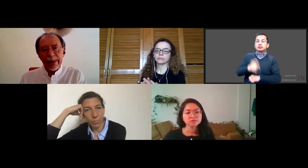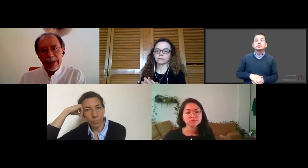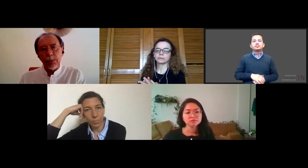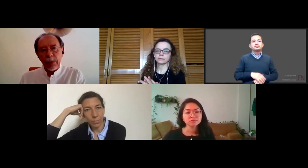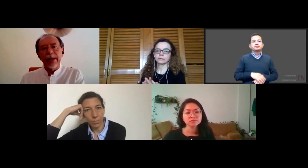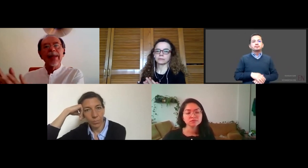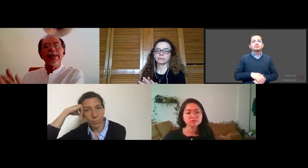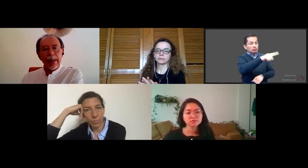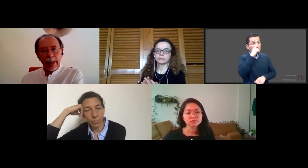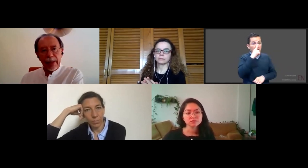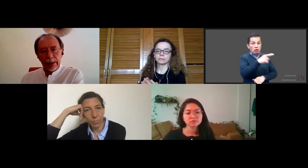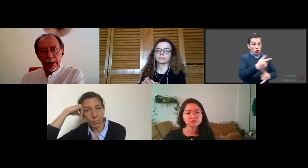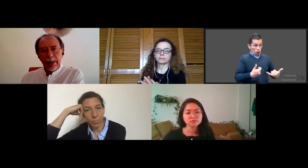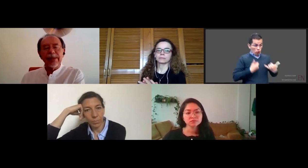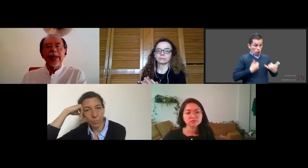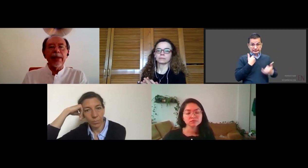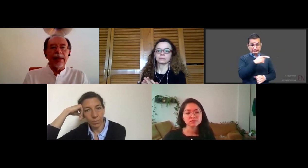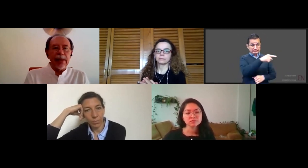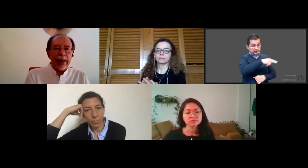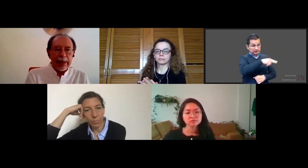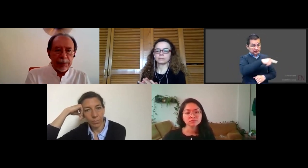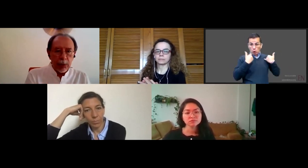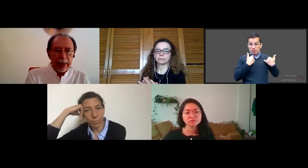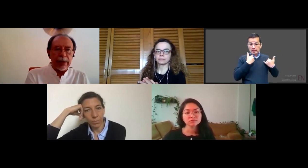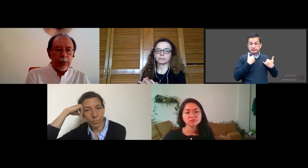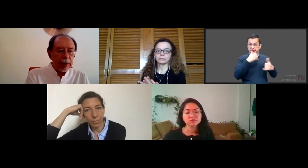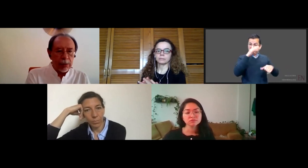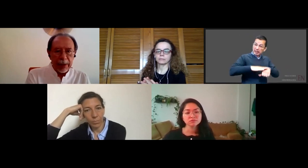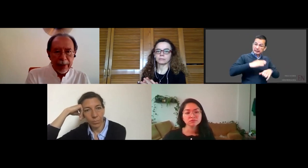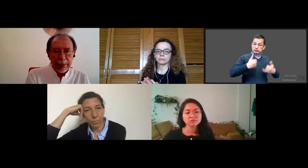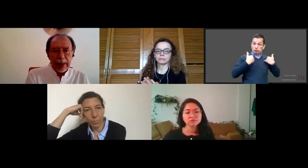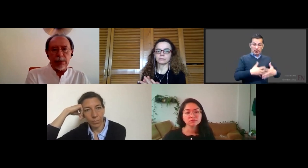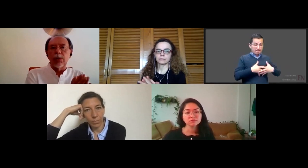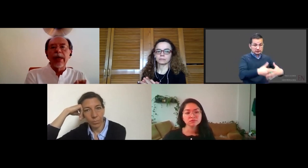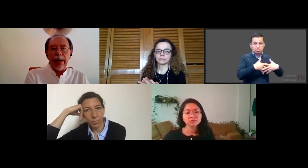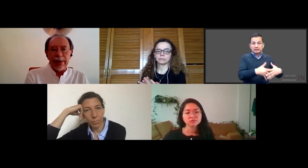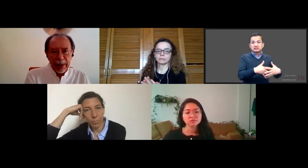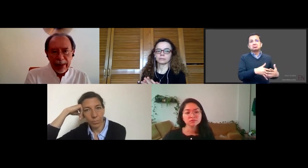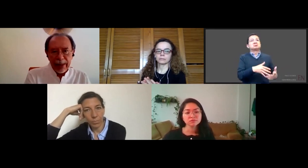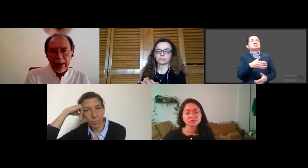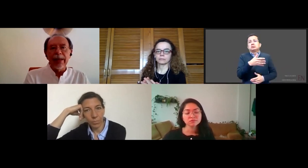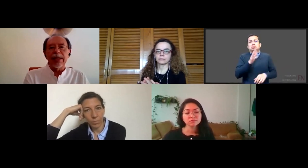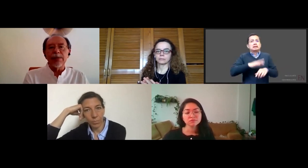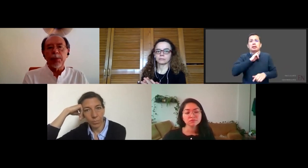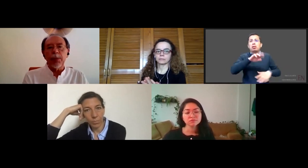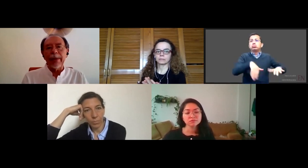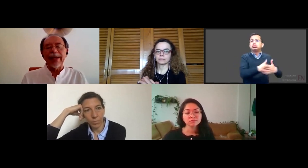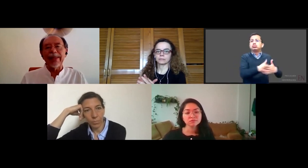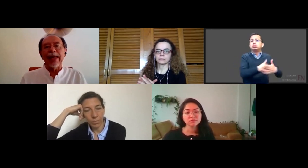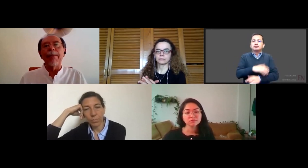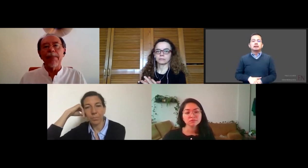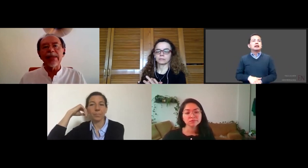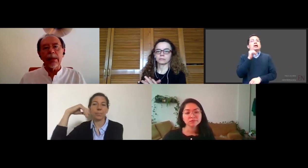personal de esa mujer se incrementa. Es decir, aquellas mujeres que tuvieron su primer embarazo a temprana edad es muy